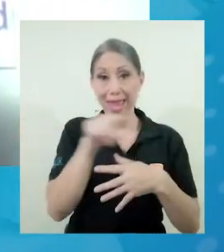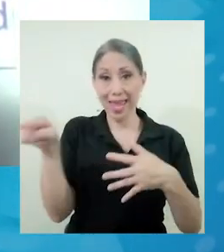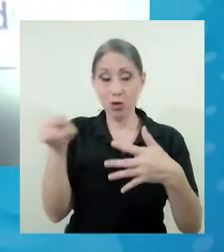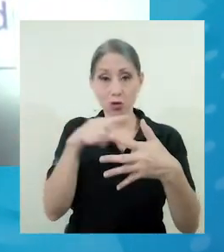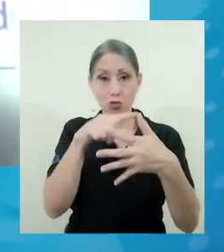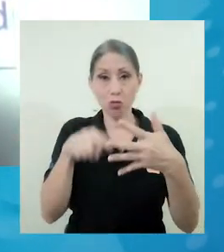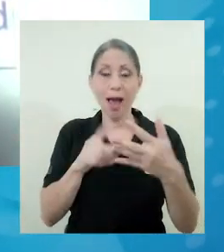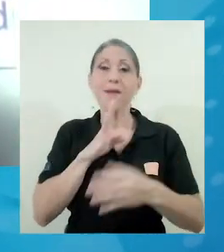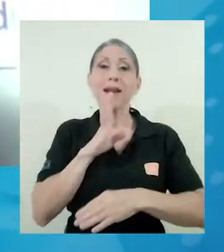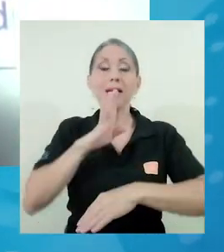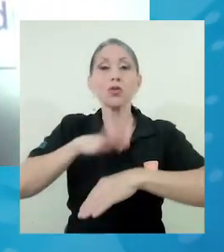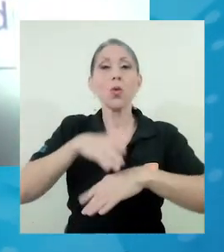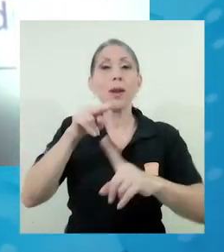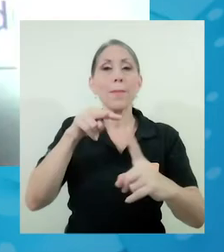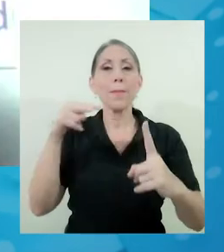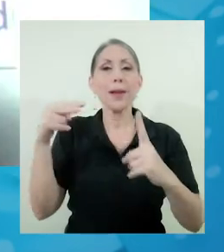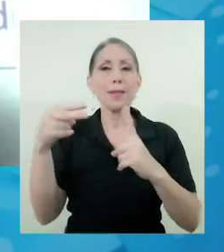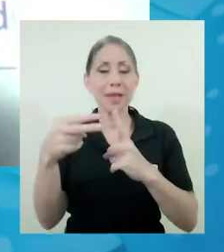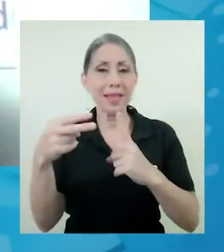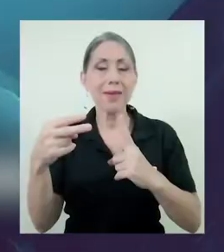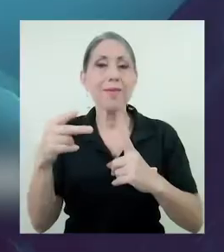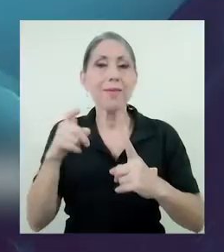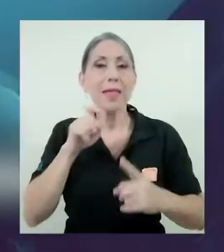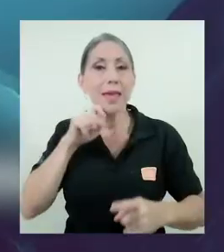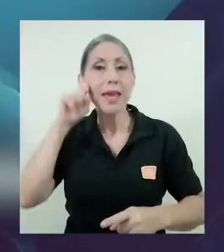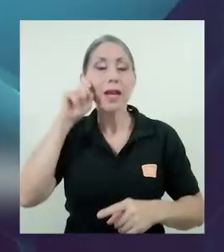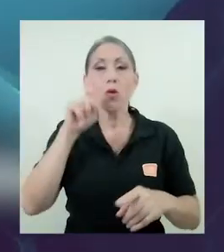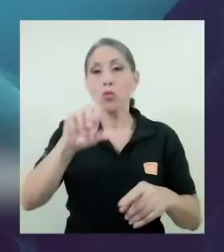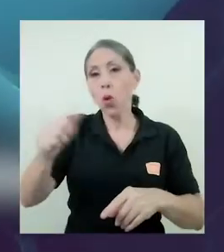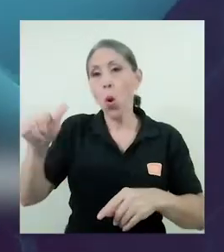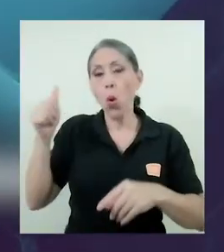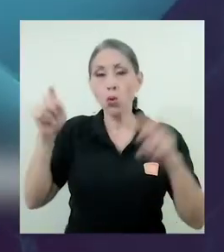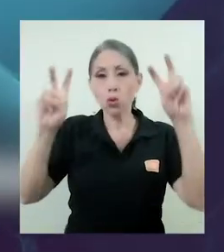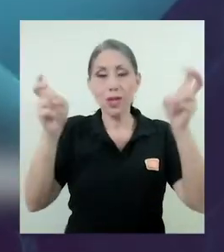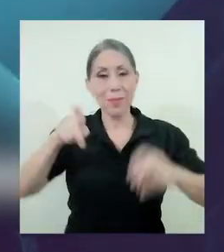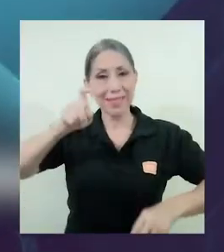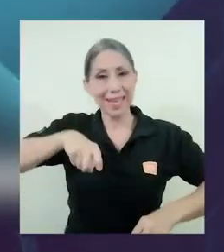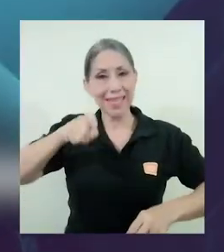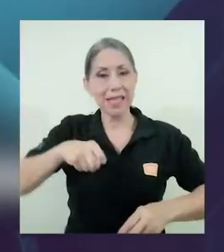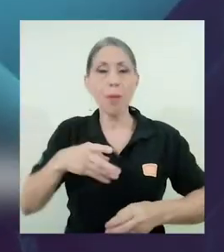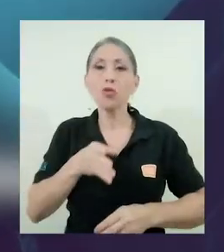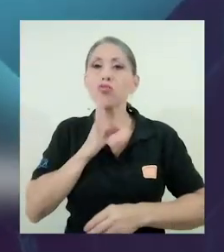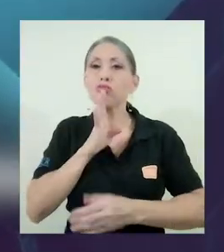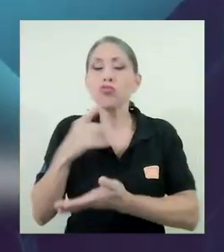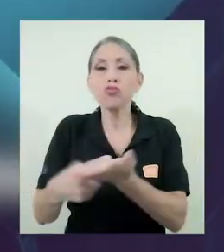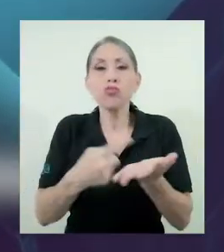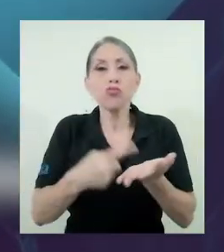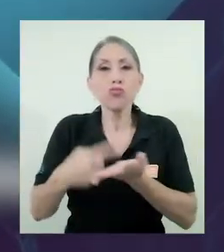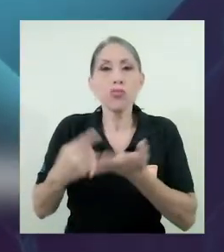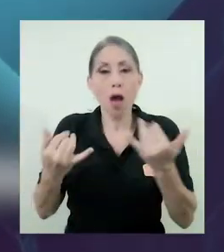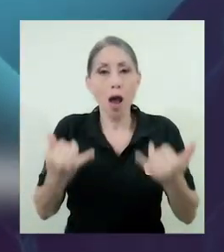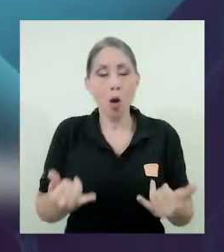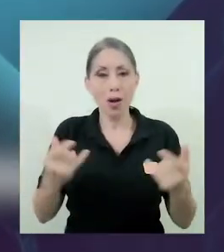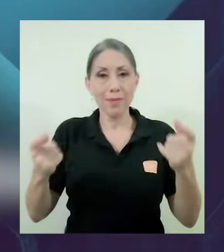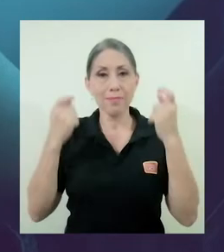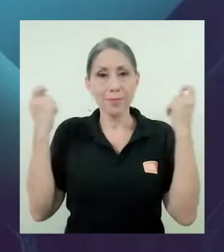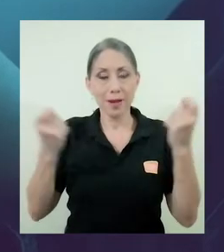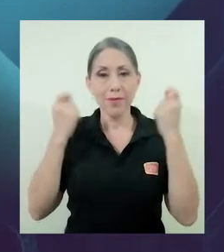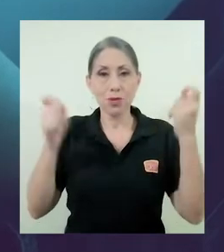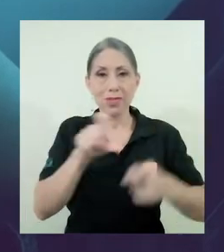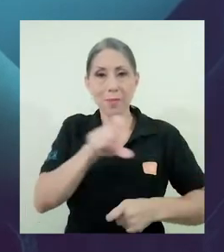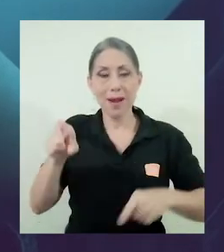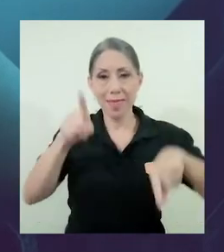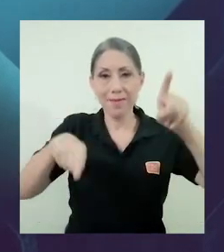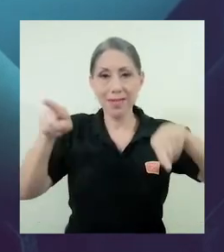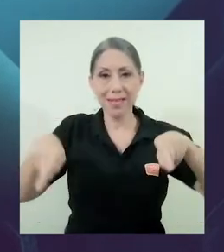hablarán sobre la perspectiva de género y otros temas que intentamos abarcar dentro de la conmemoración de la Semana de Diversidad.